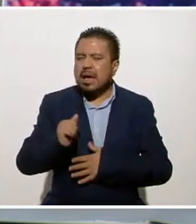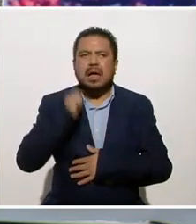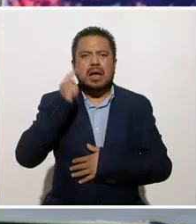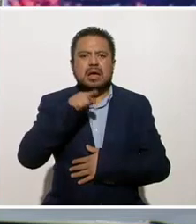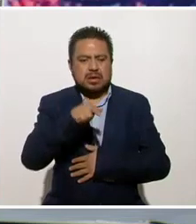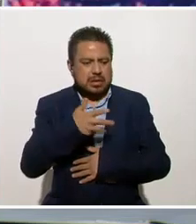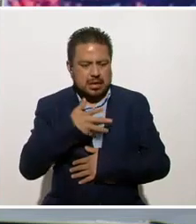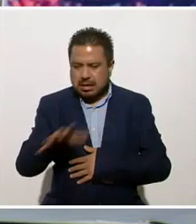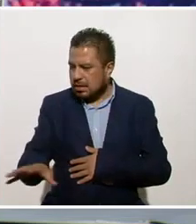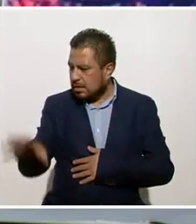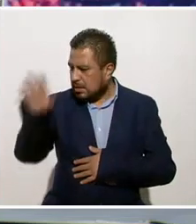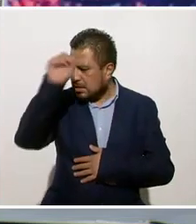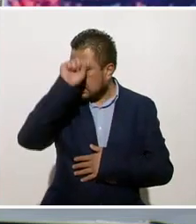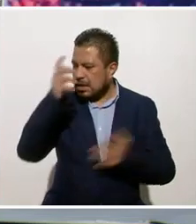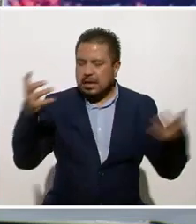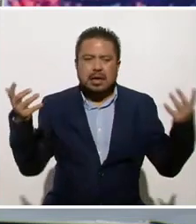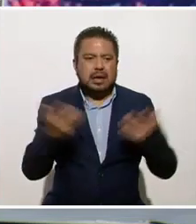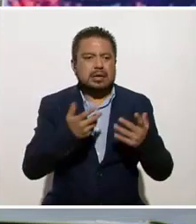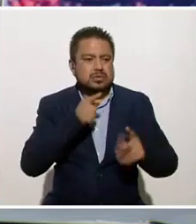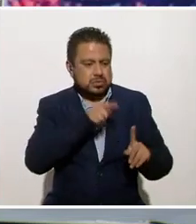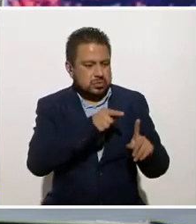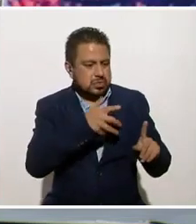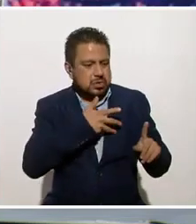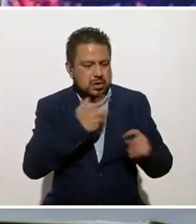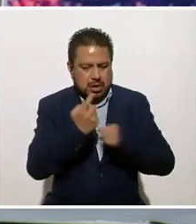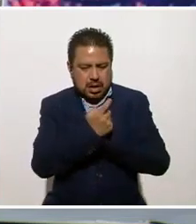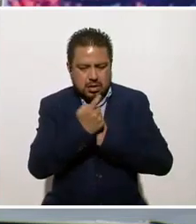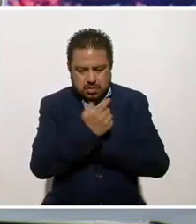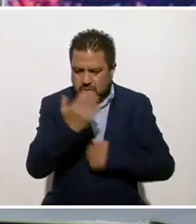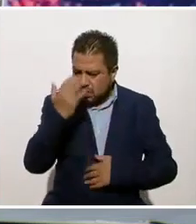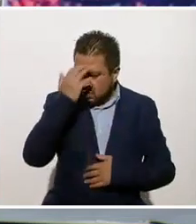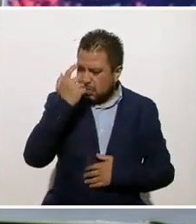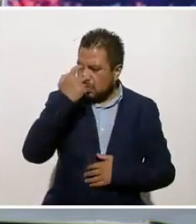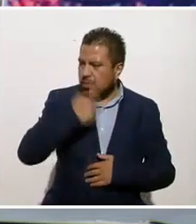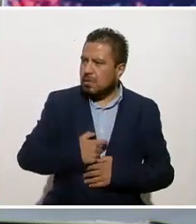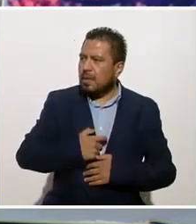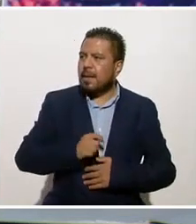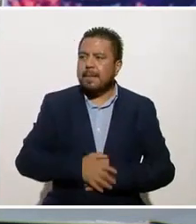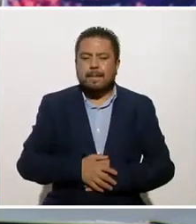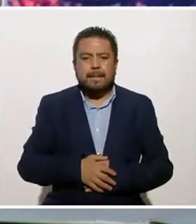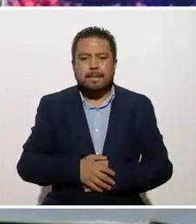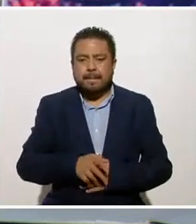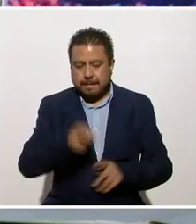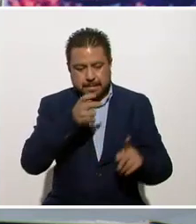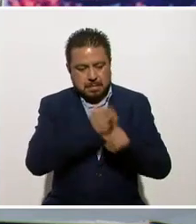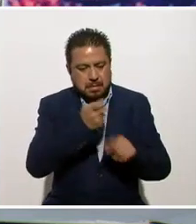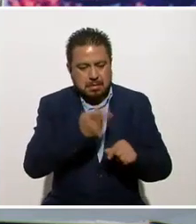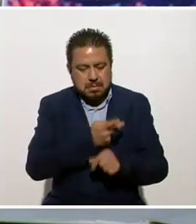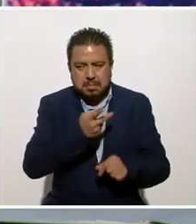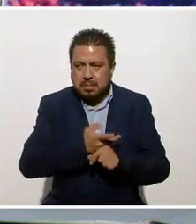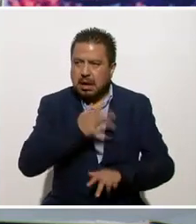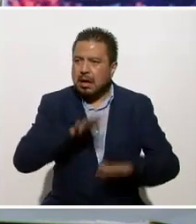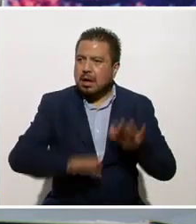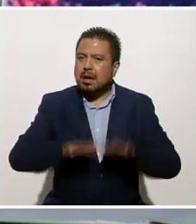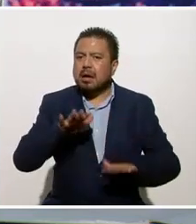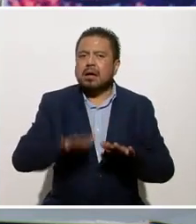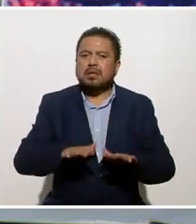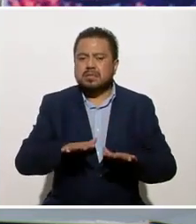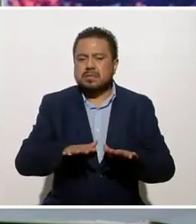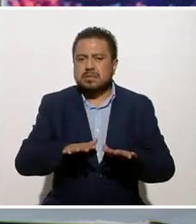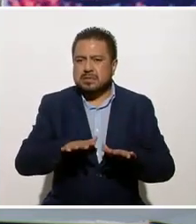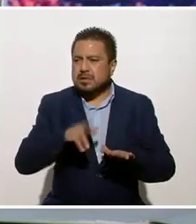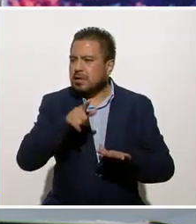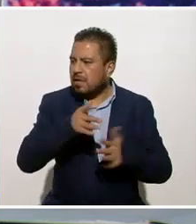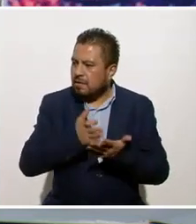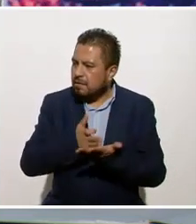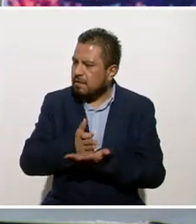traes que hace que tú te autoconozcas. Y eso pasa a veces cuando vas